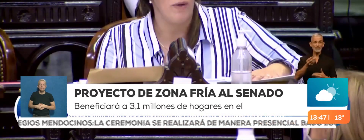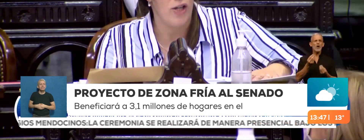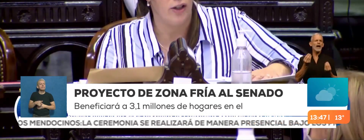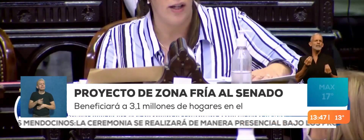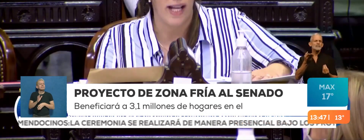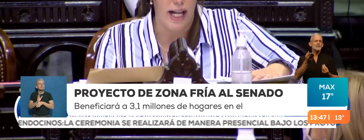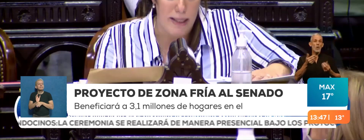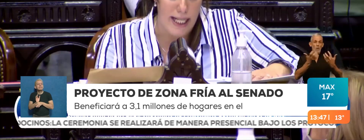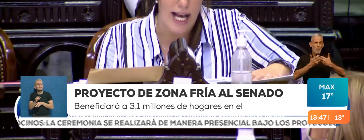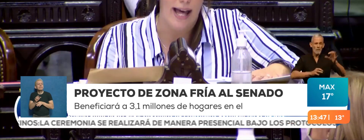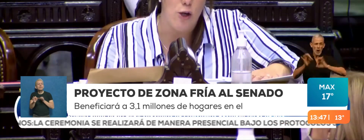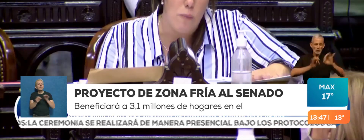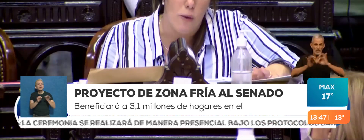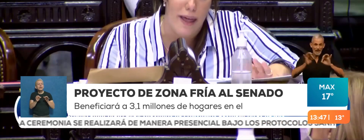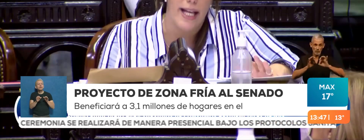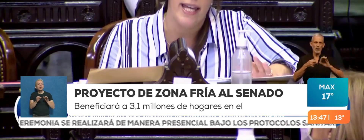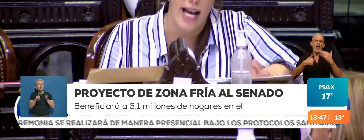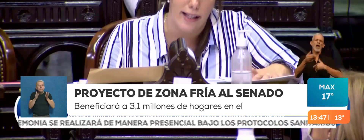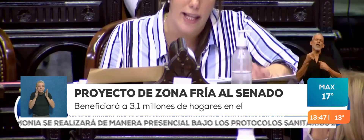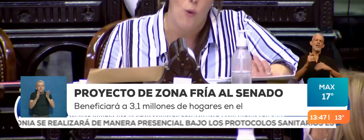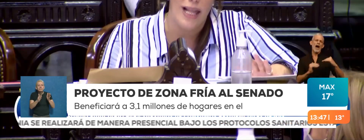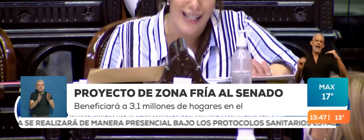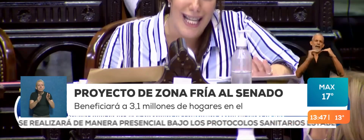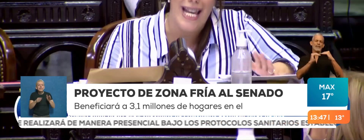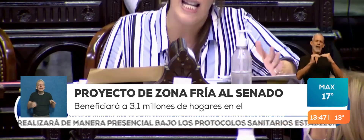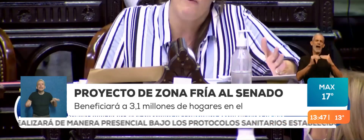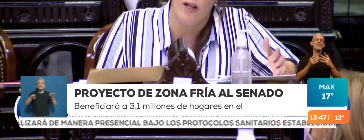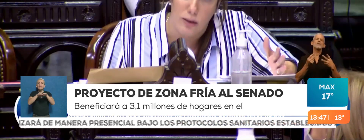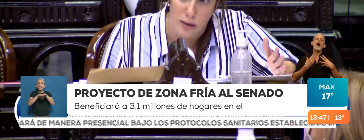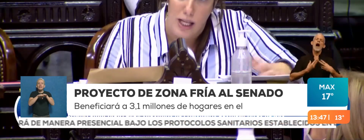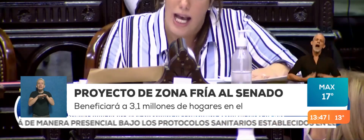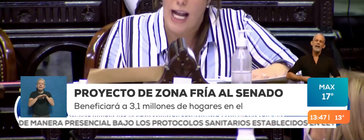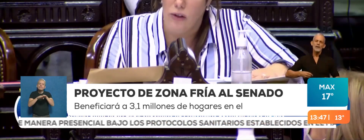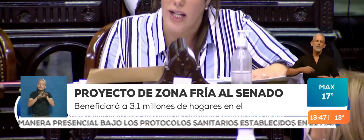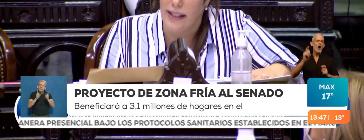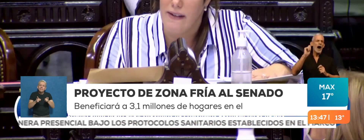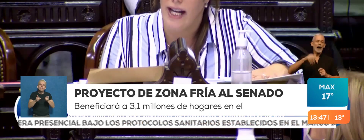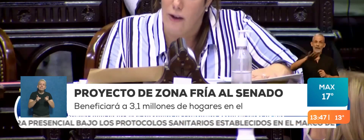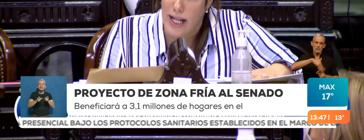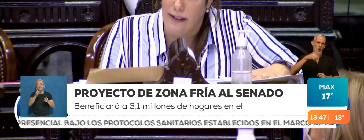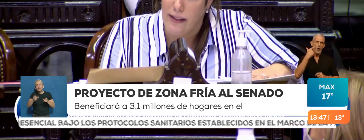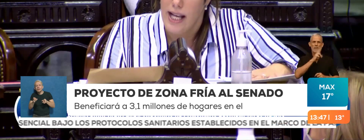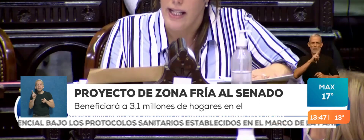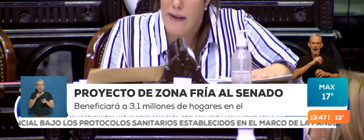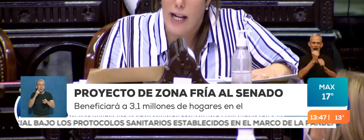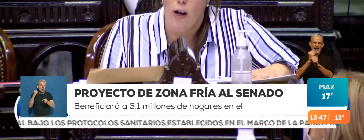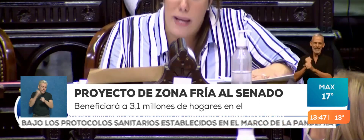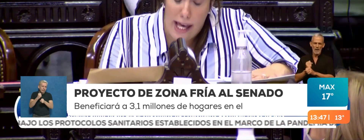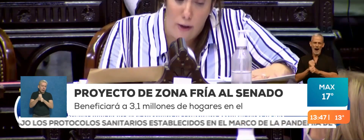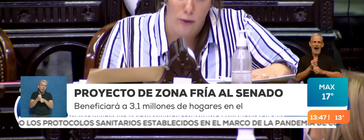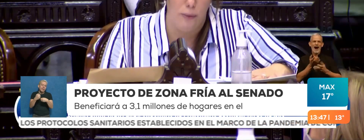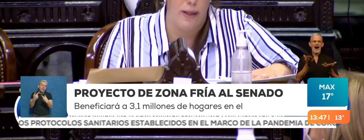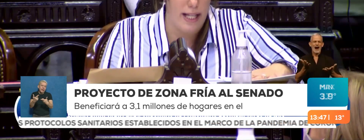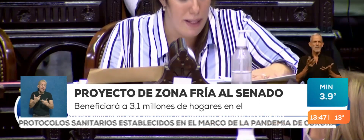que un proyecto que se encamina a dar un poco más de equidad, de igualdad y de alivio a los y las trabajadoras que vienen